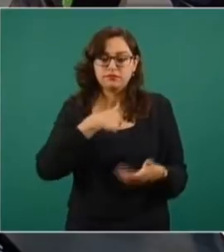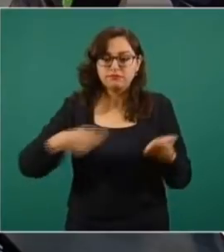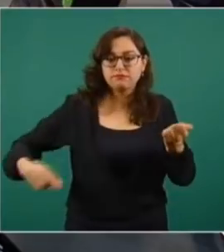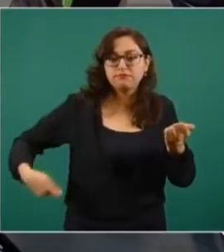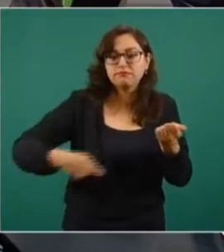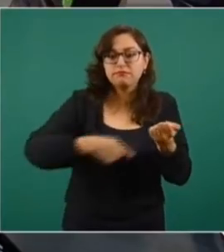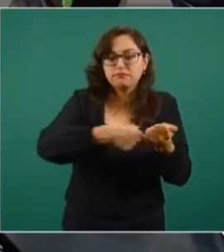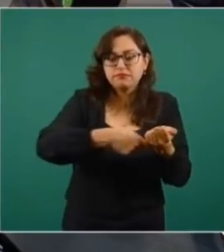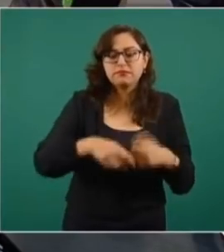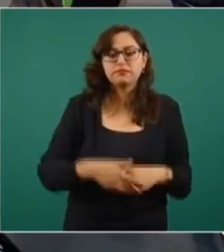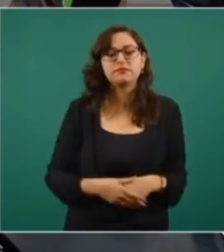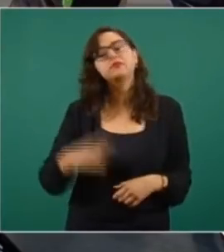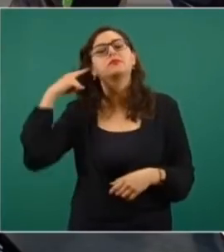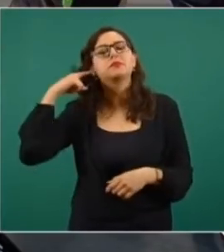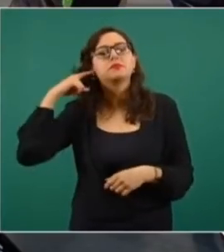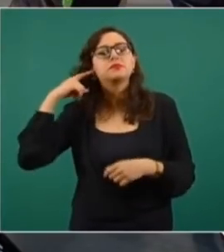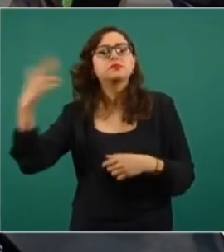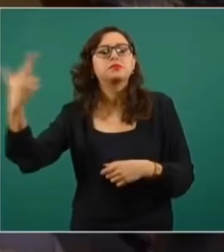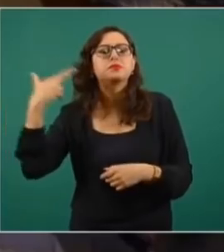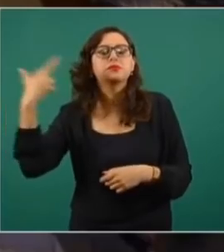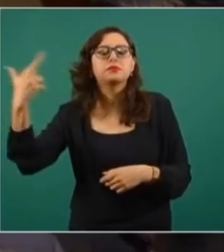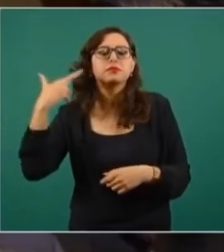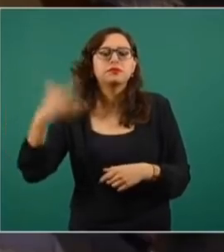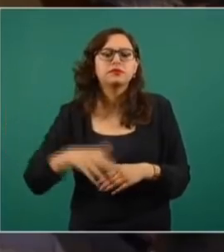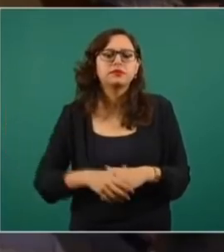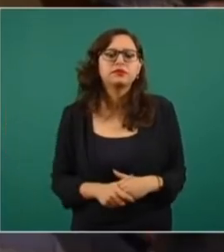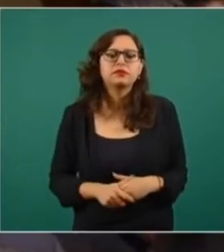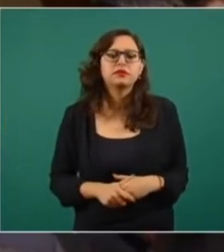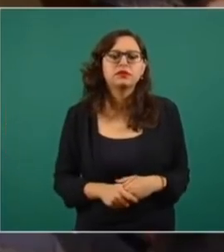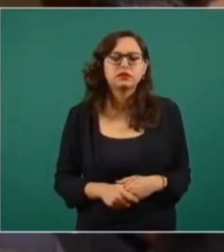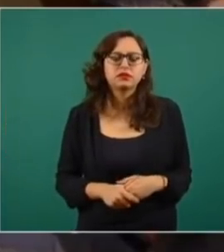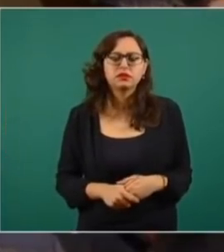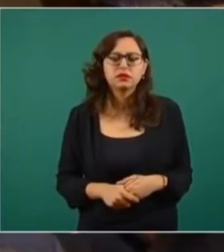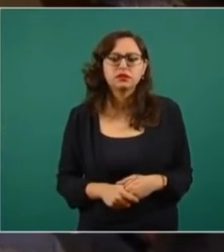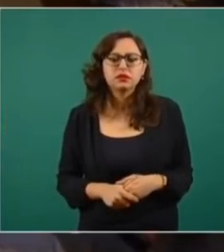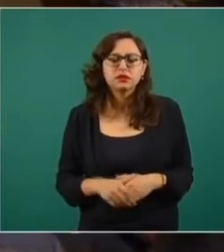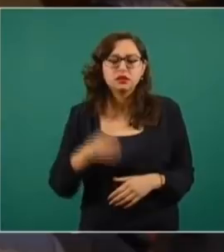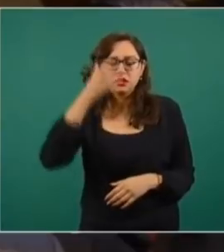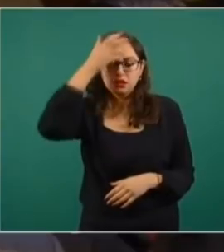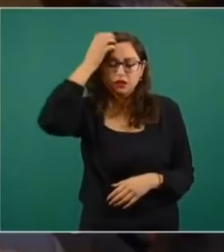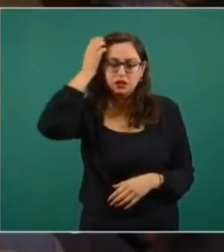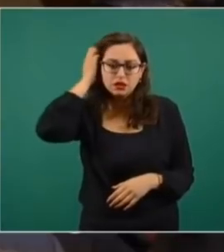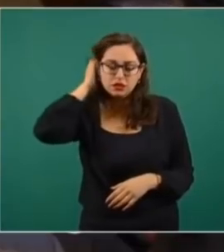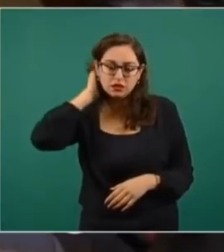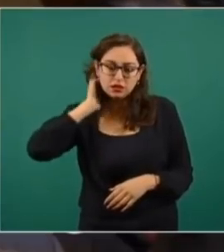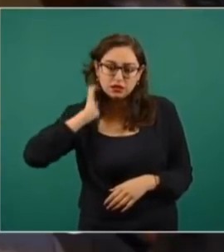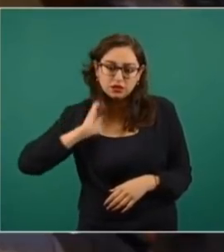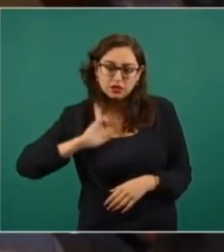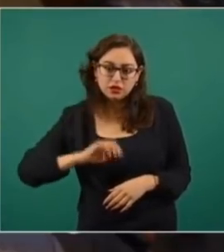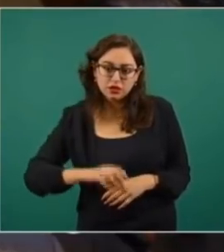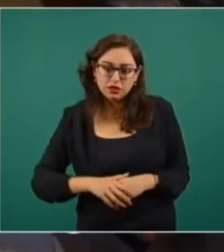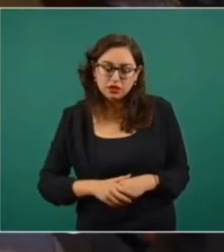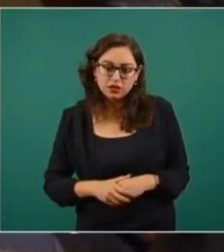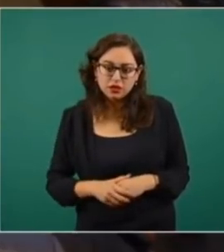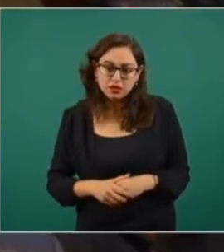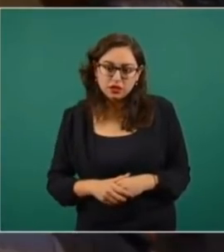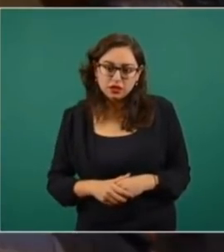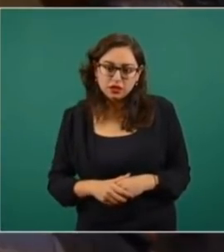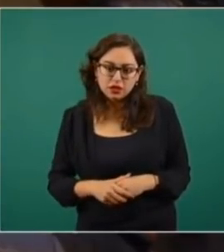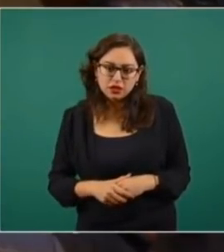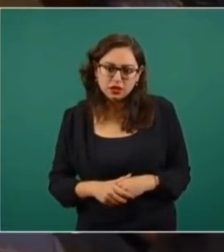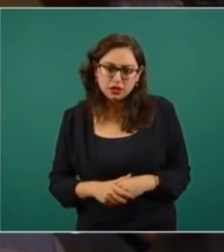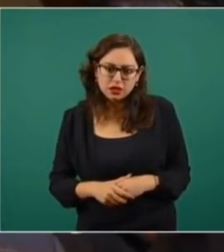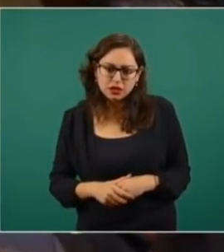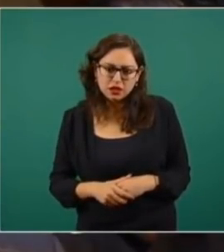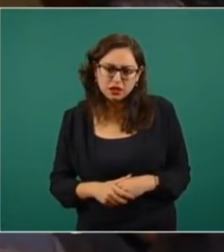metido en algo. Creo que es habilidad tuyo. No esté metido en algo. Y que te la esté llevando atrás de las patas, Carlos, ¿eh? Porque no se vale